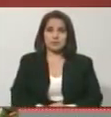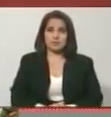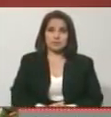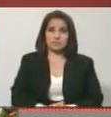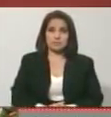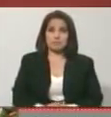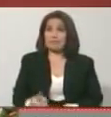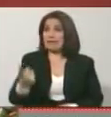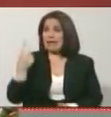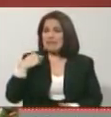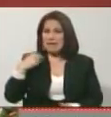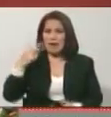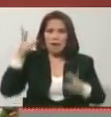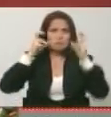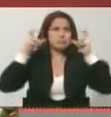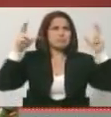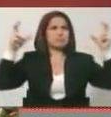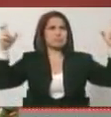llevaron las cornetas.